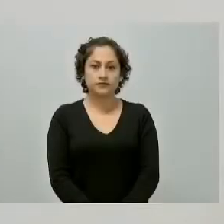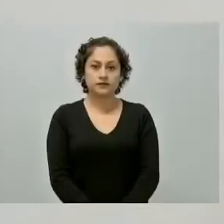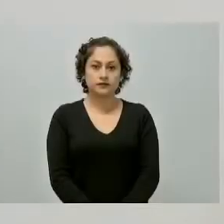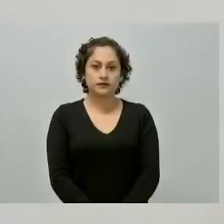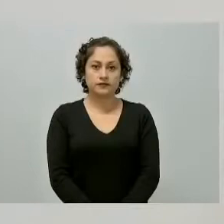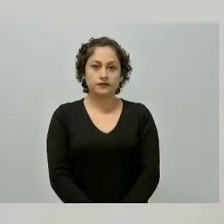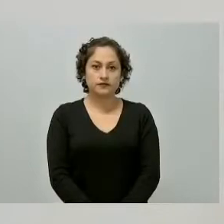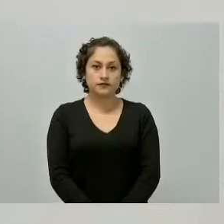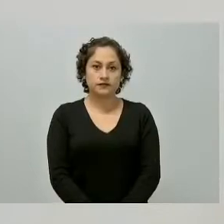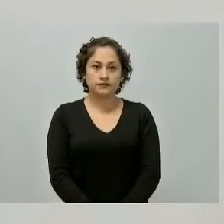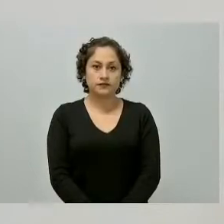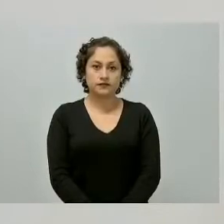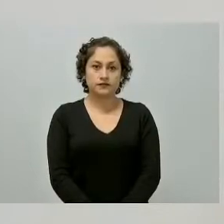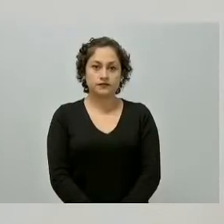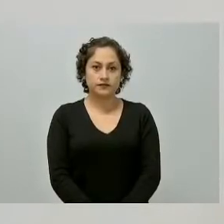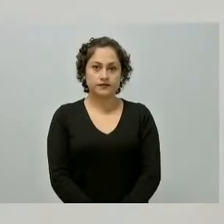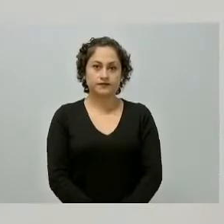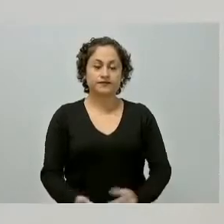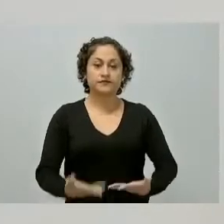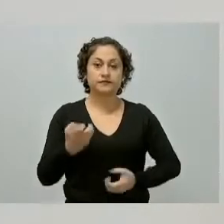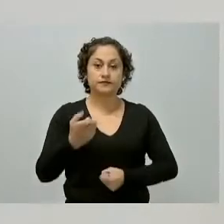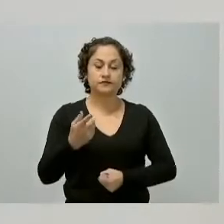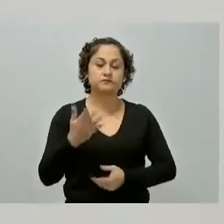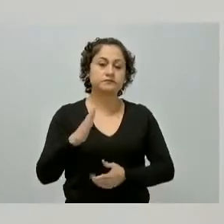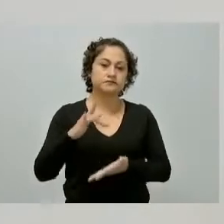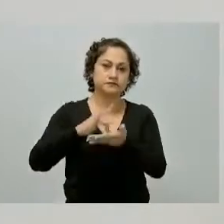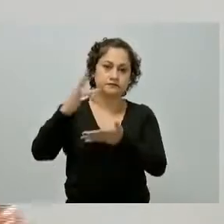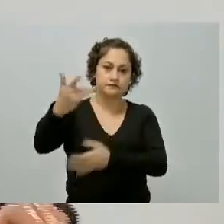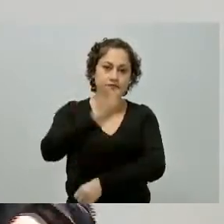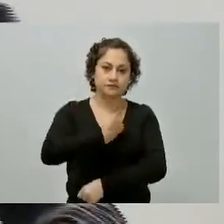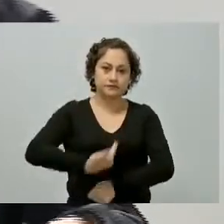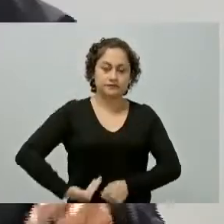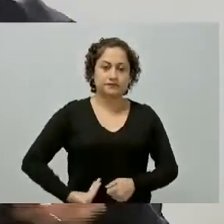convertirá en una realidad. Muchas gracias señor Presidente.